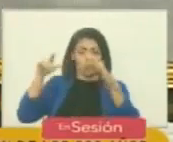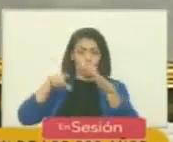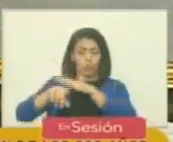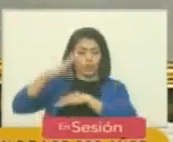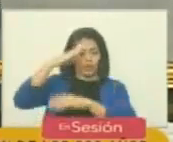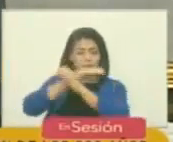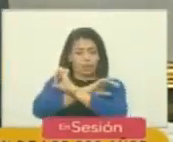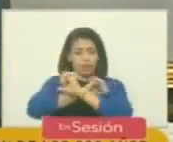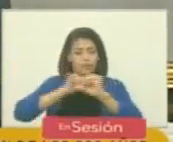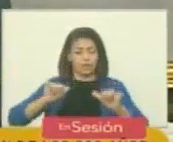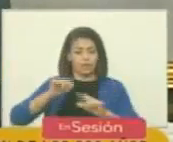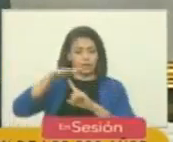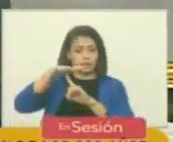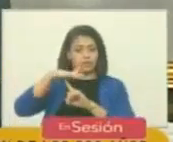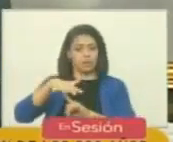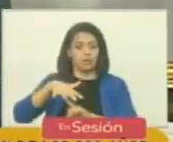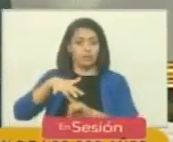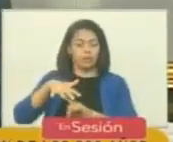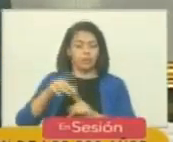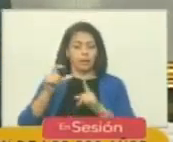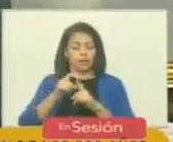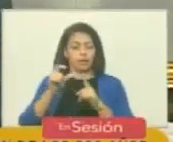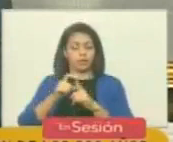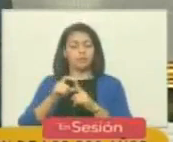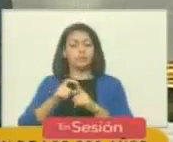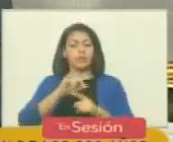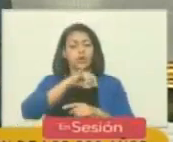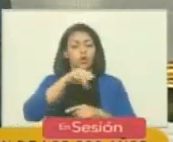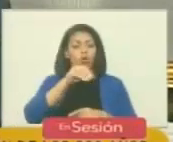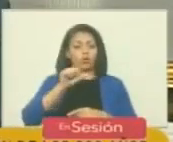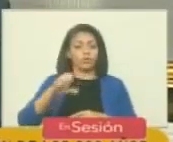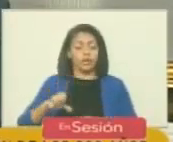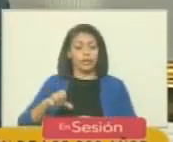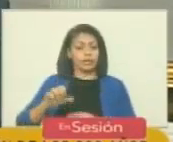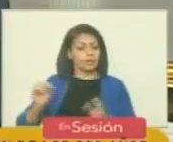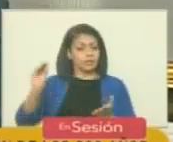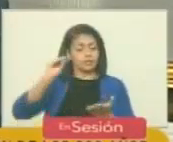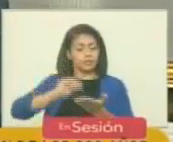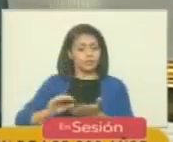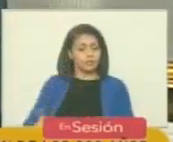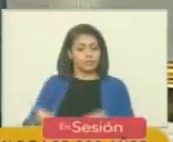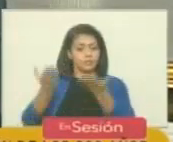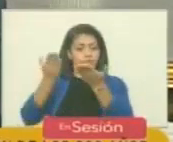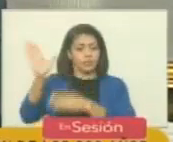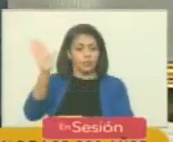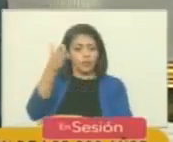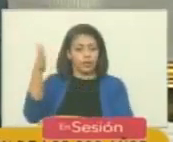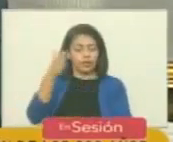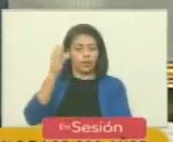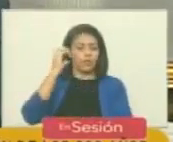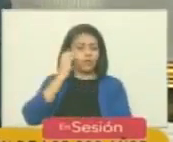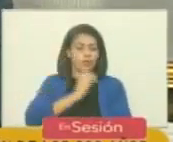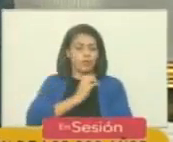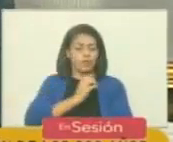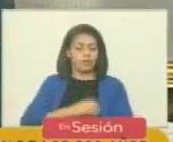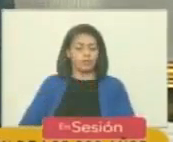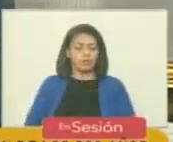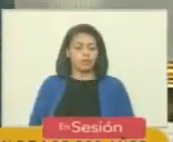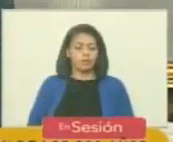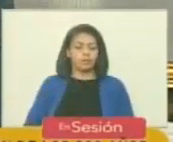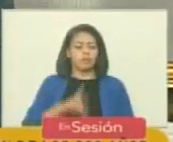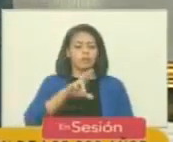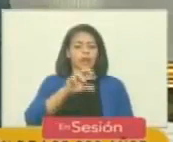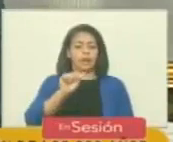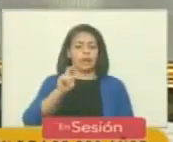batistiana la palabra luminosa de José Martí fue levantado como una bandera por Fidel Castro Ruz por